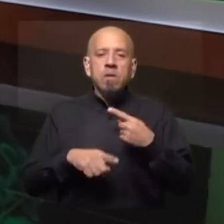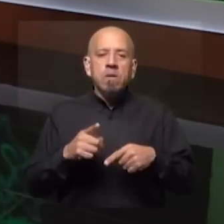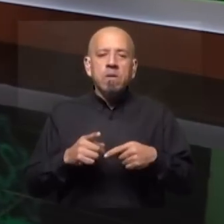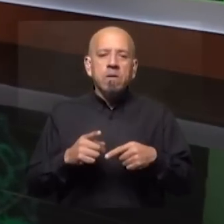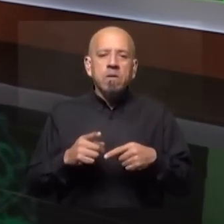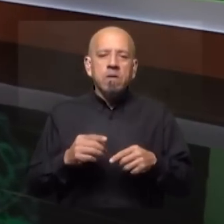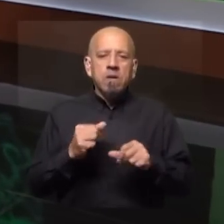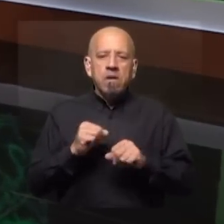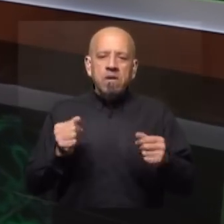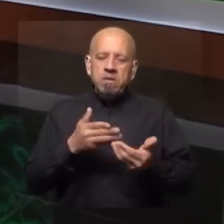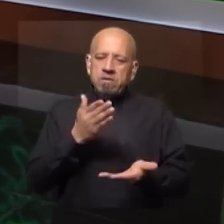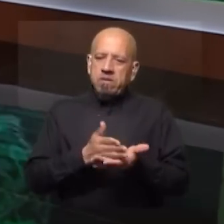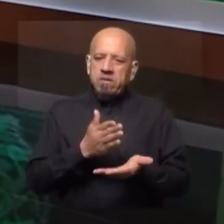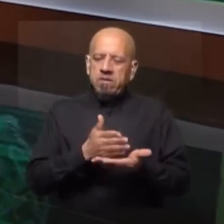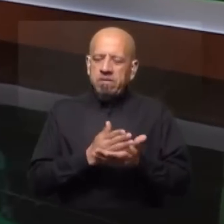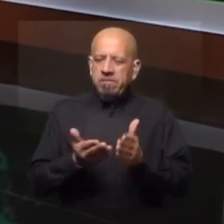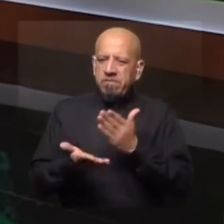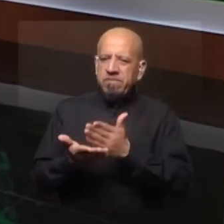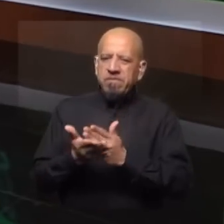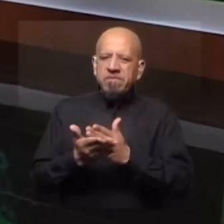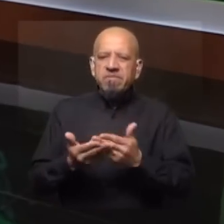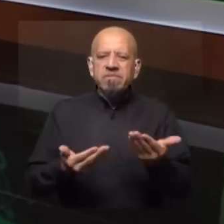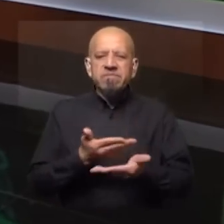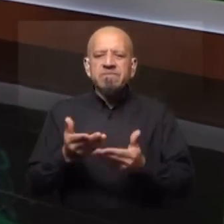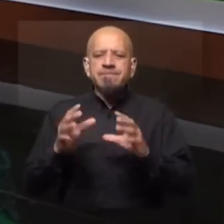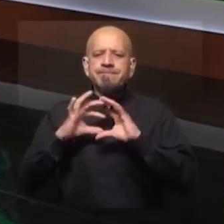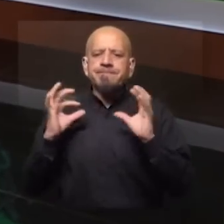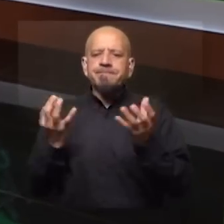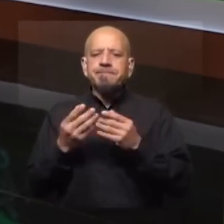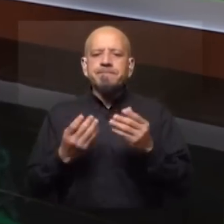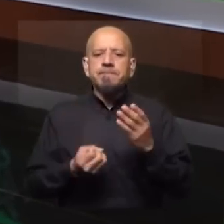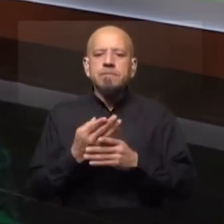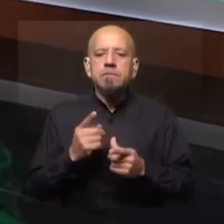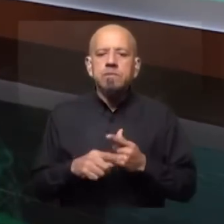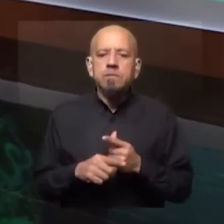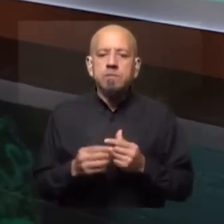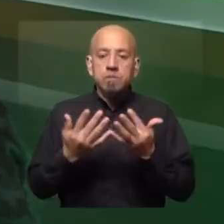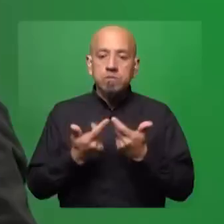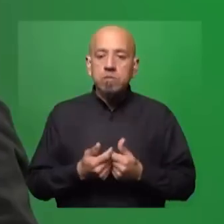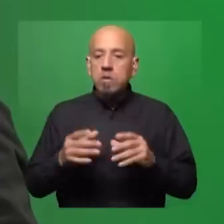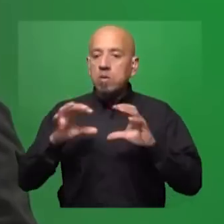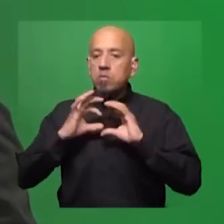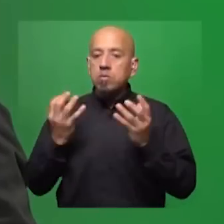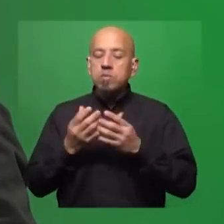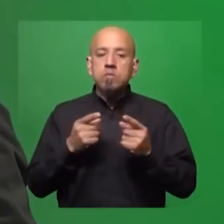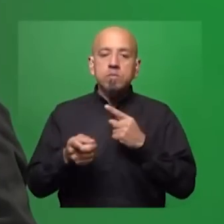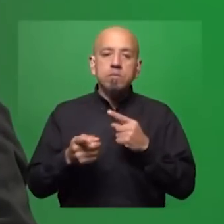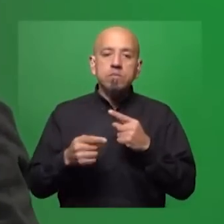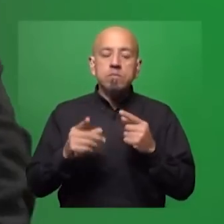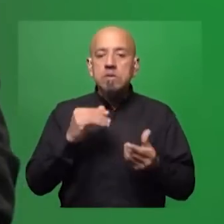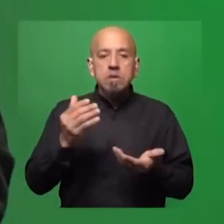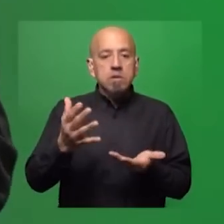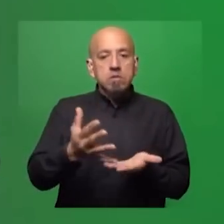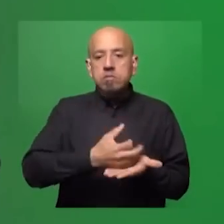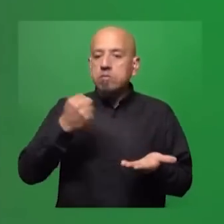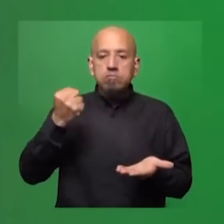cooperar para influir en ese mundo, ese nuevo orden mundial. Salir de la matriz extractivista, es